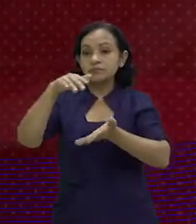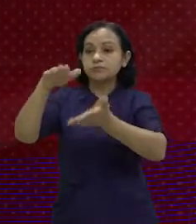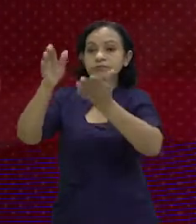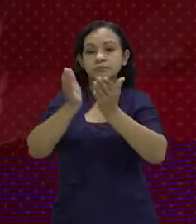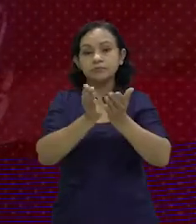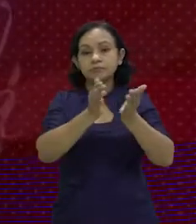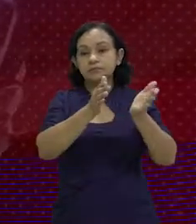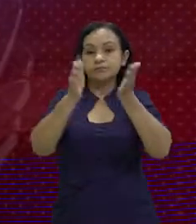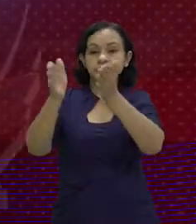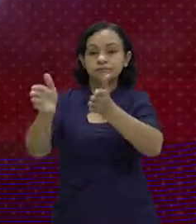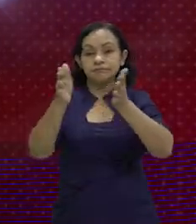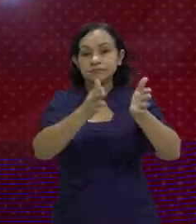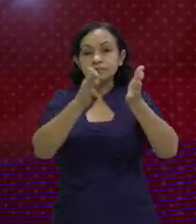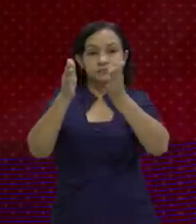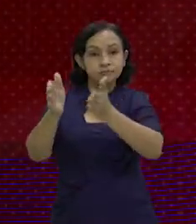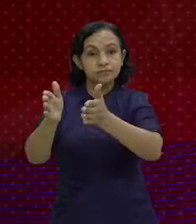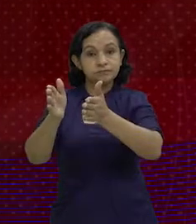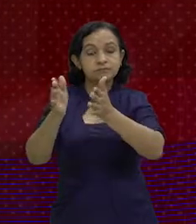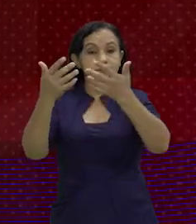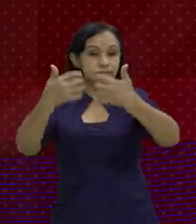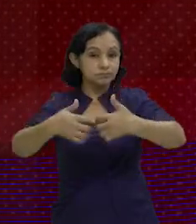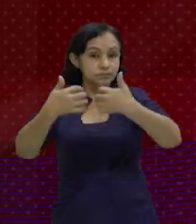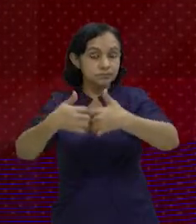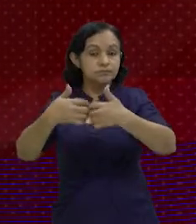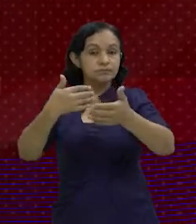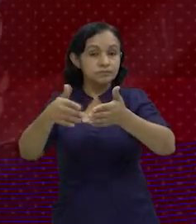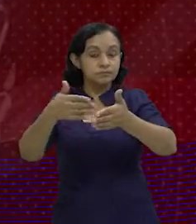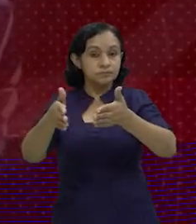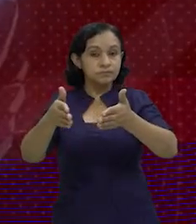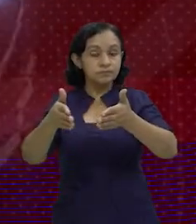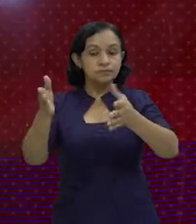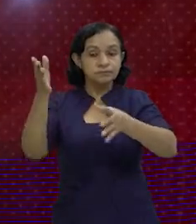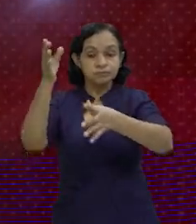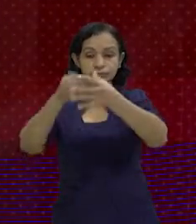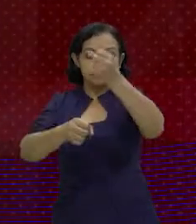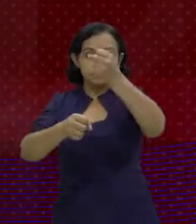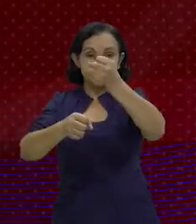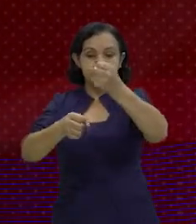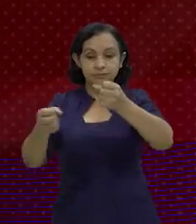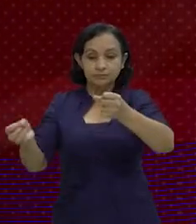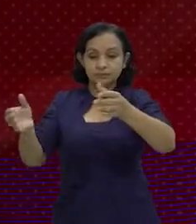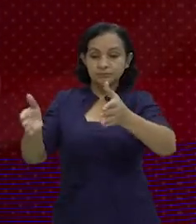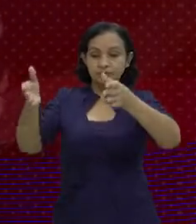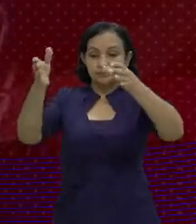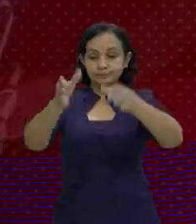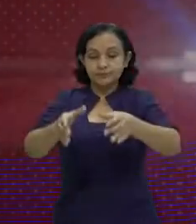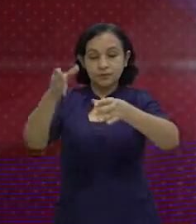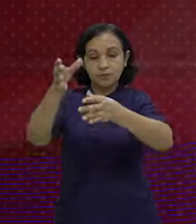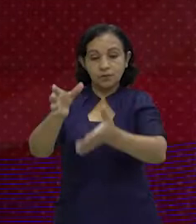Esto luego la empresa nos facilita los sacos, los jumbo, y ahí